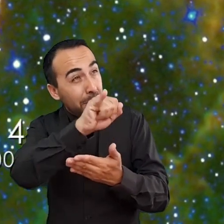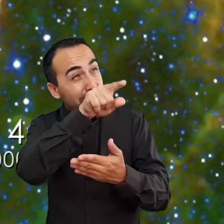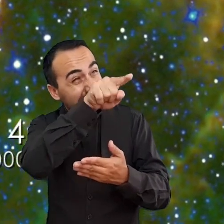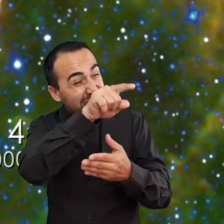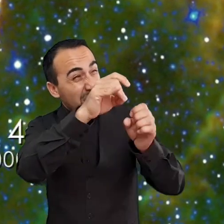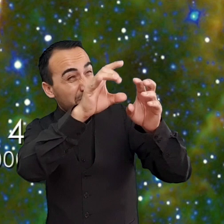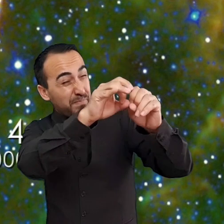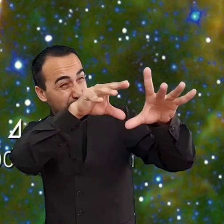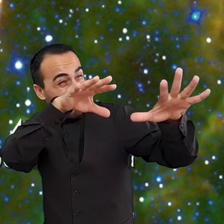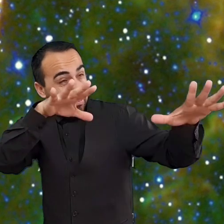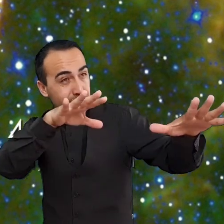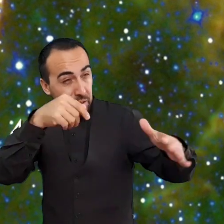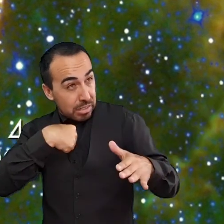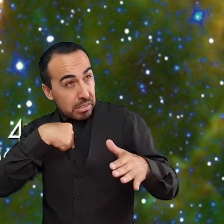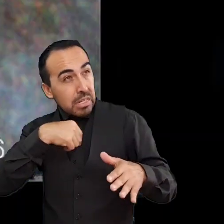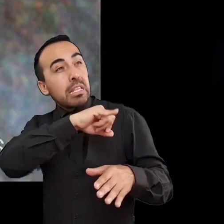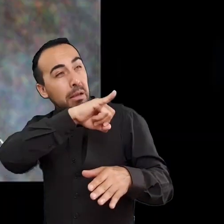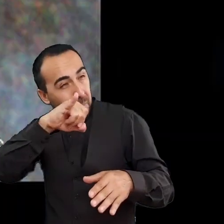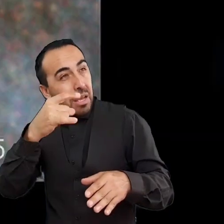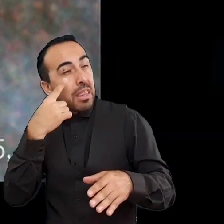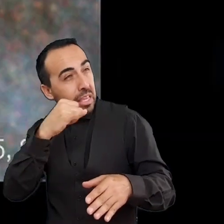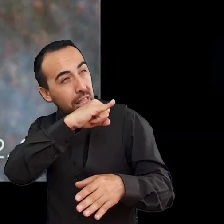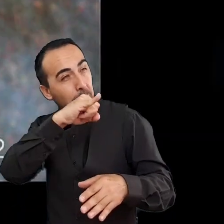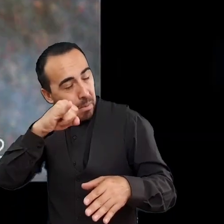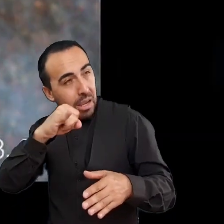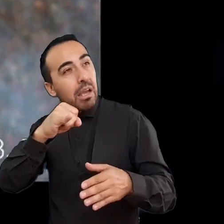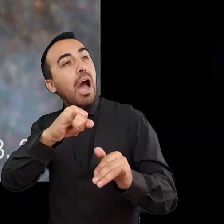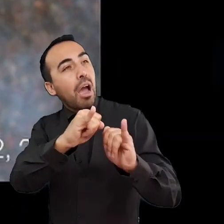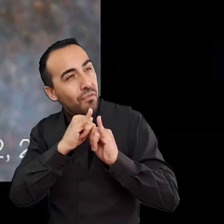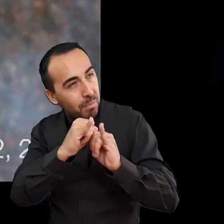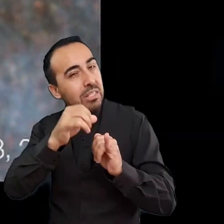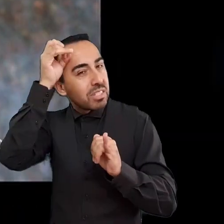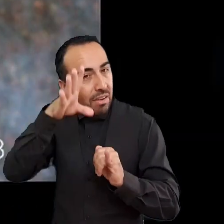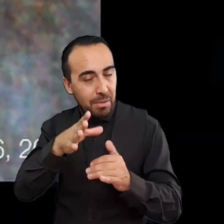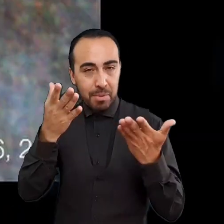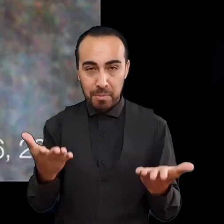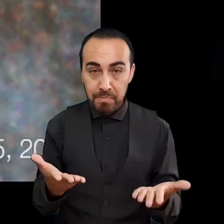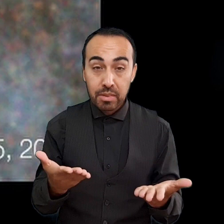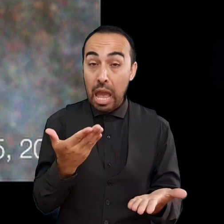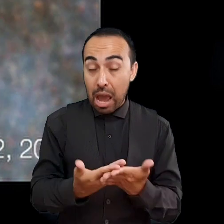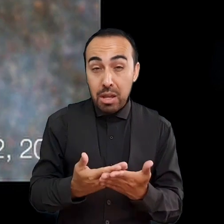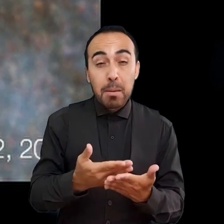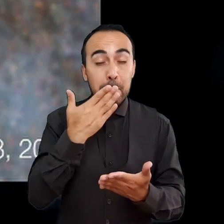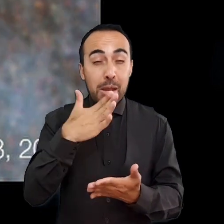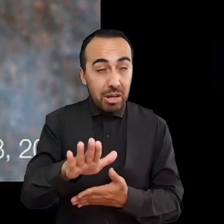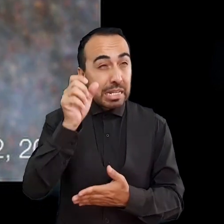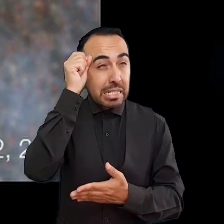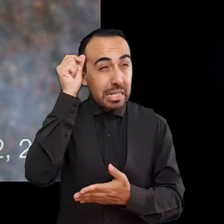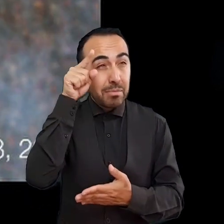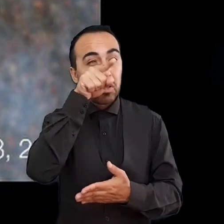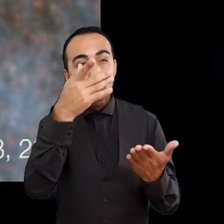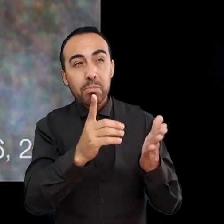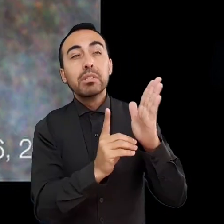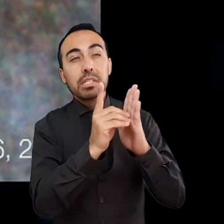orígenes de estos objetos, las supernovas, necesitamos observaciones obtenidas en las primeras horas o